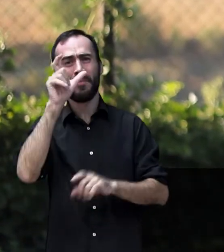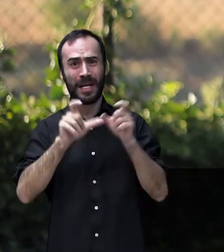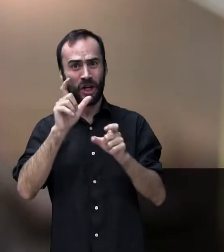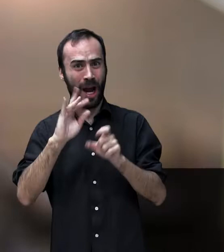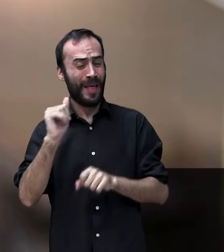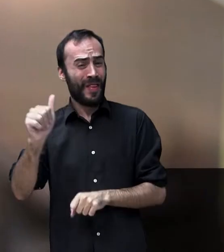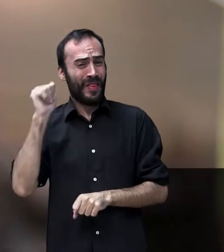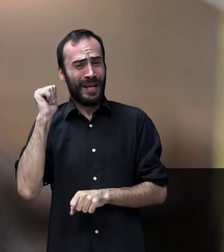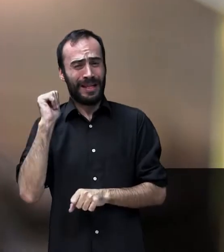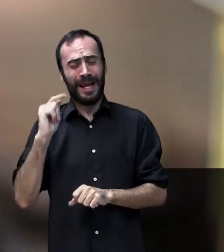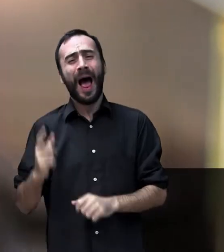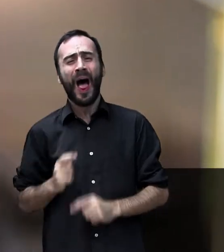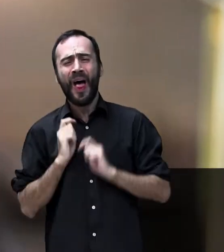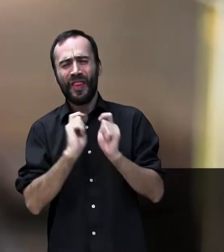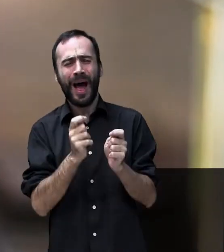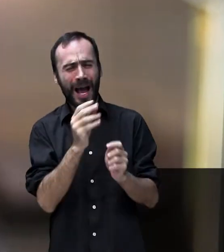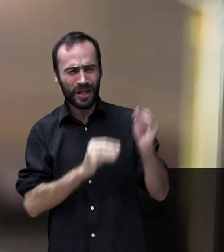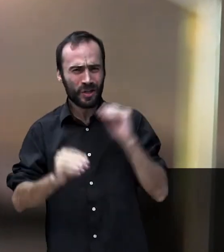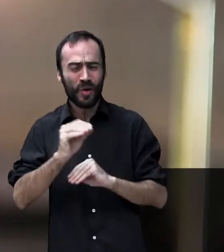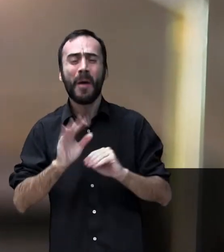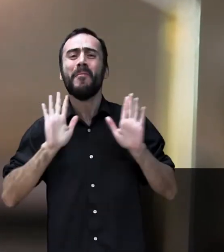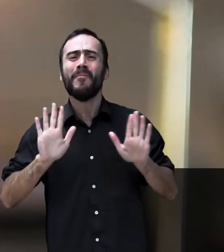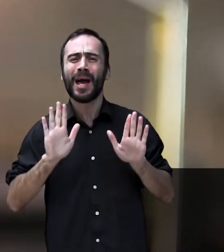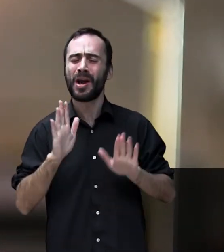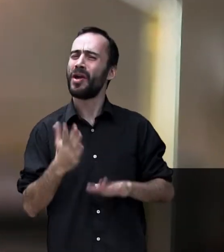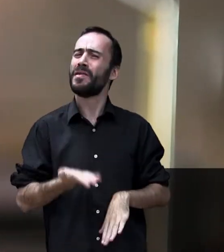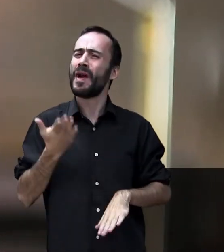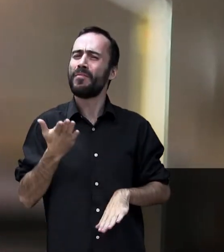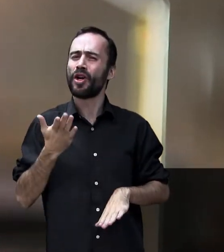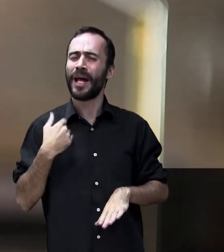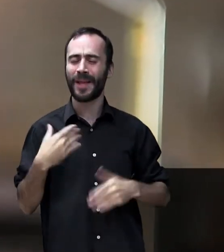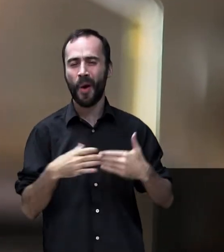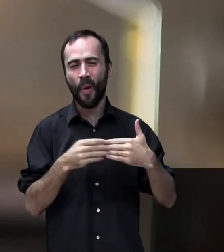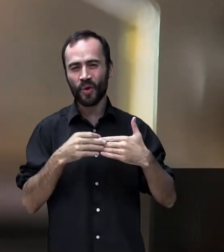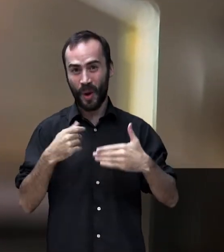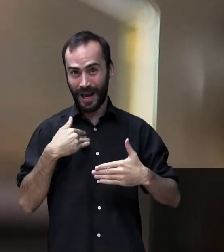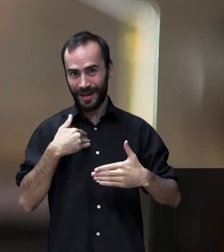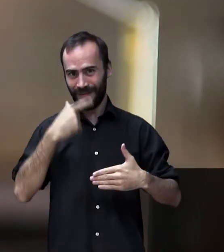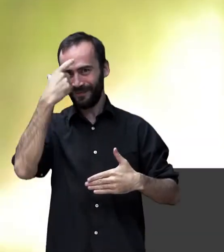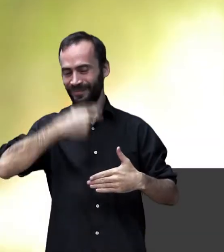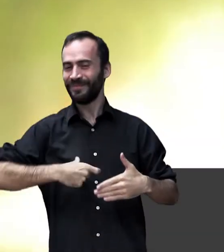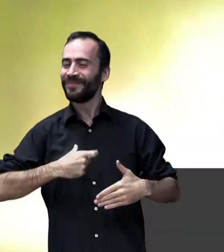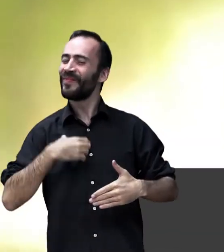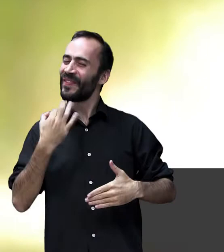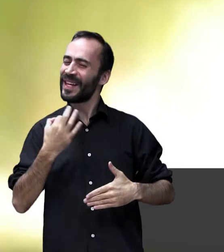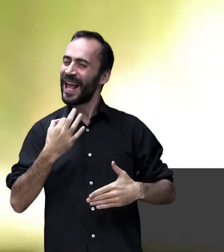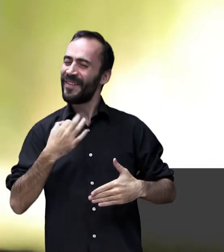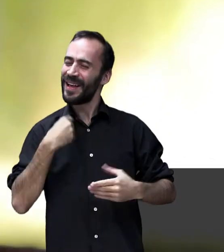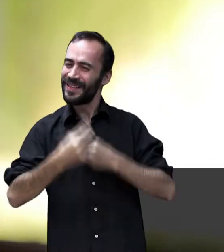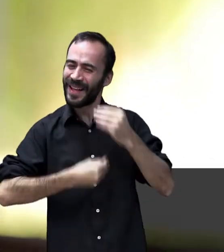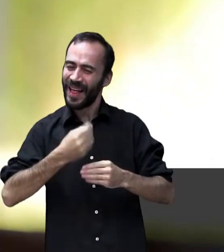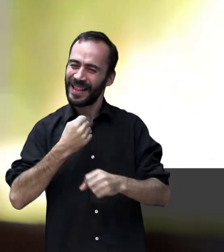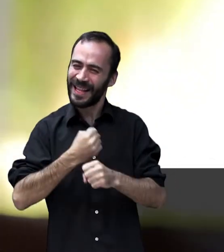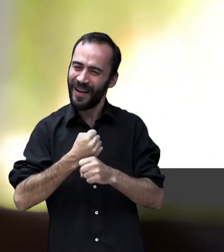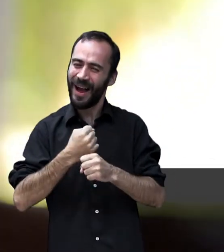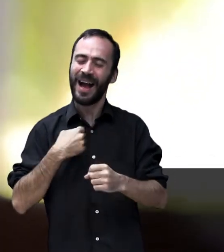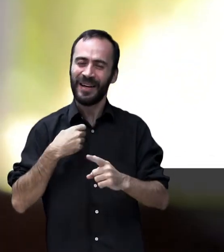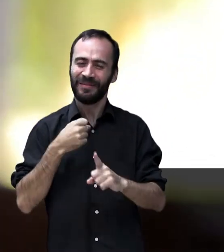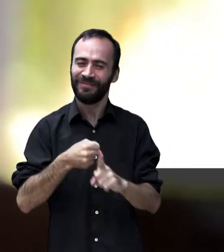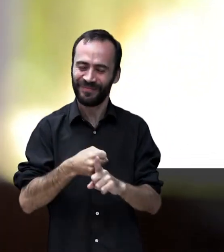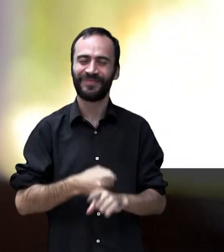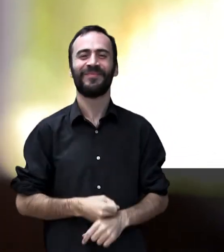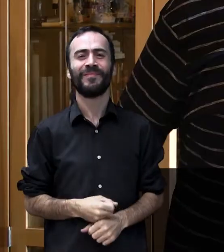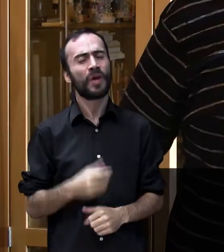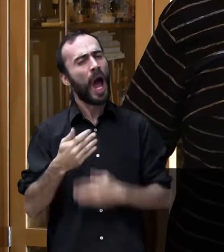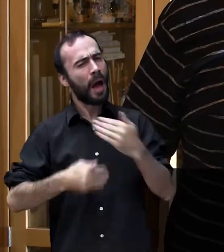nos dan soluciones, pero el usuario, que es quien de verdad la trabaja, se hace con ella y para nosotros es un gran